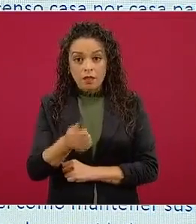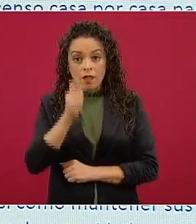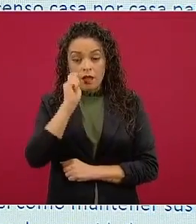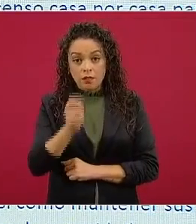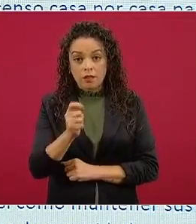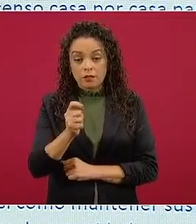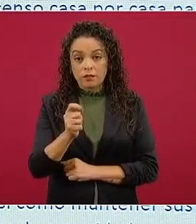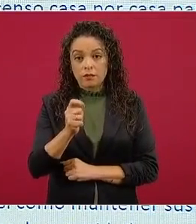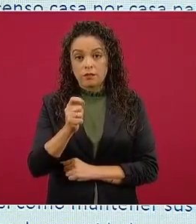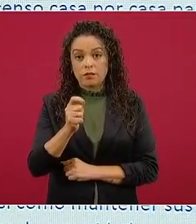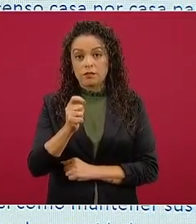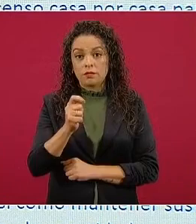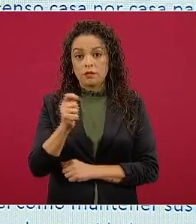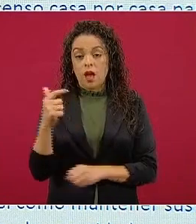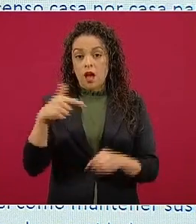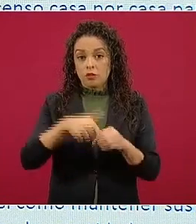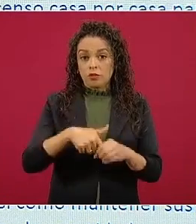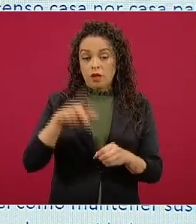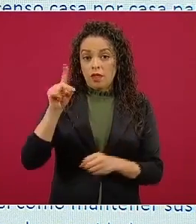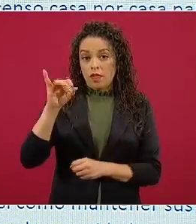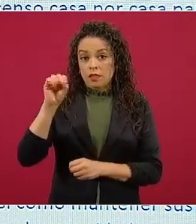del diésel, ha bajado,